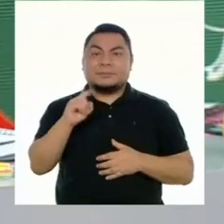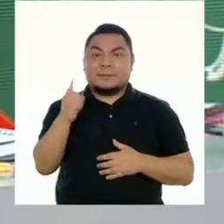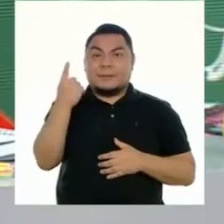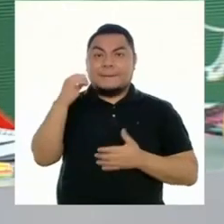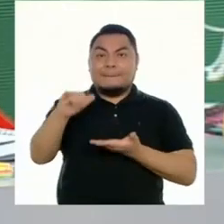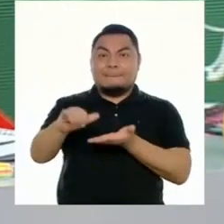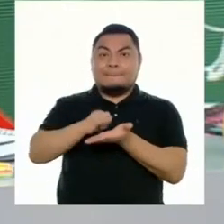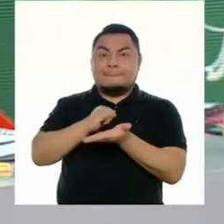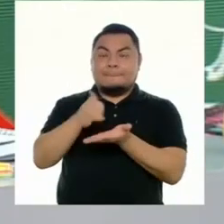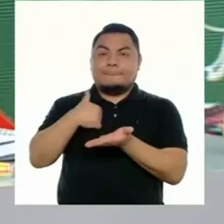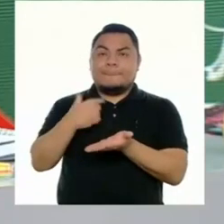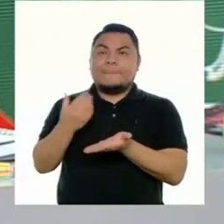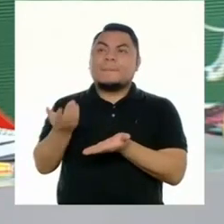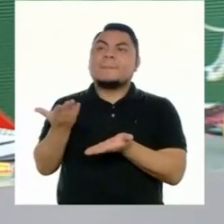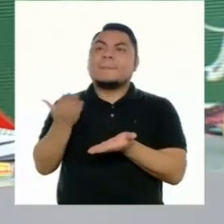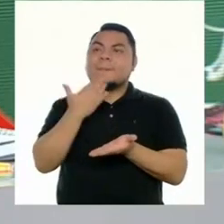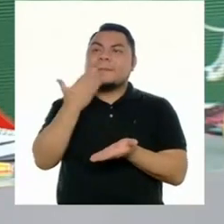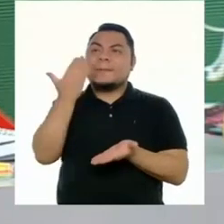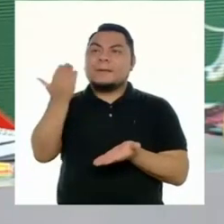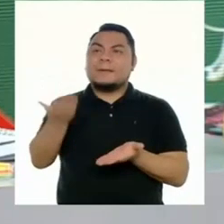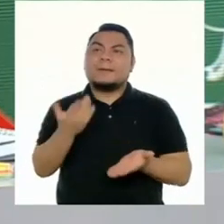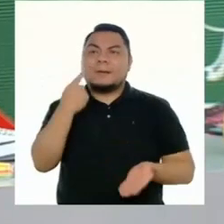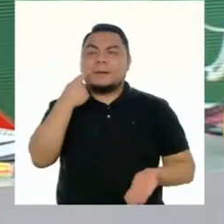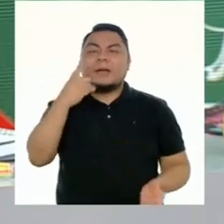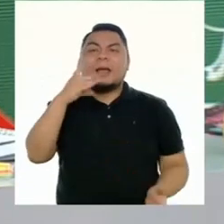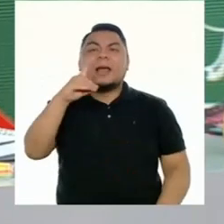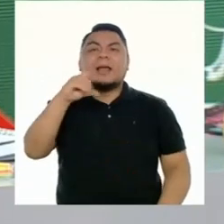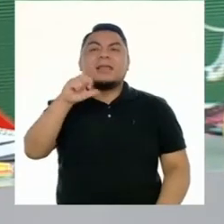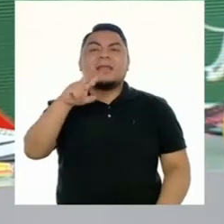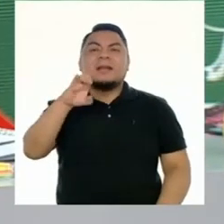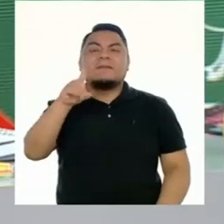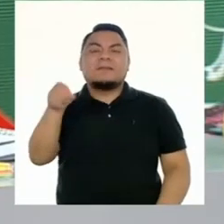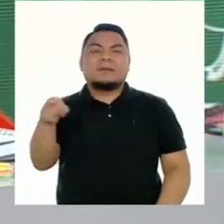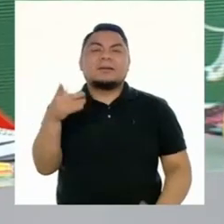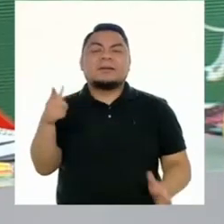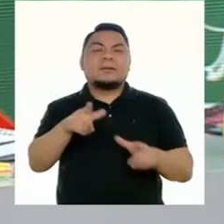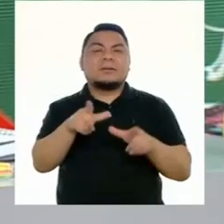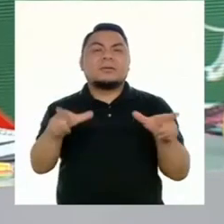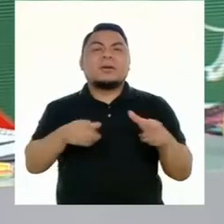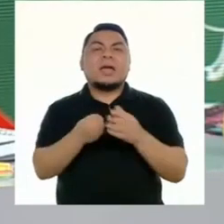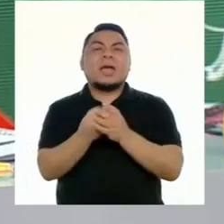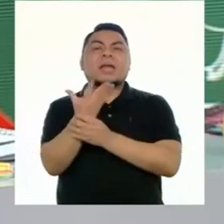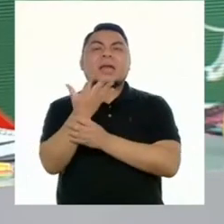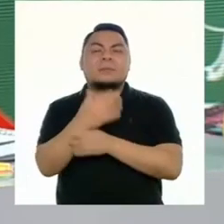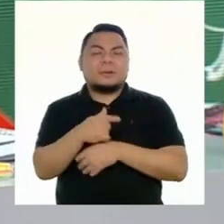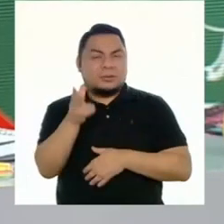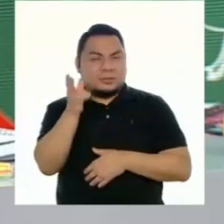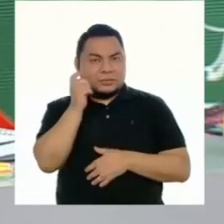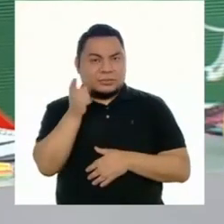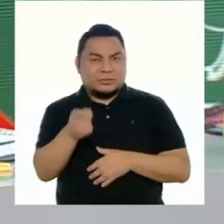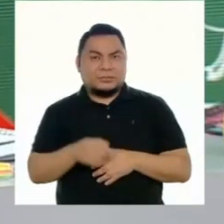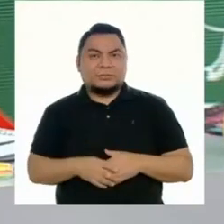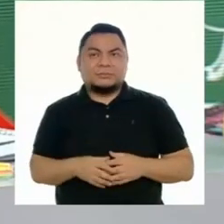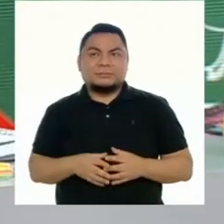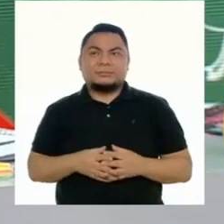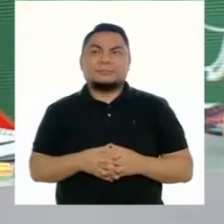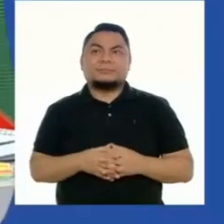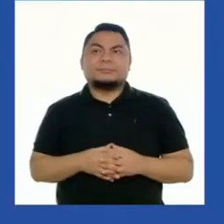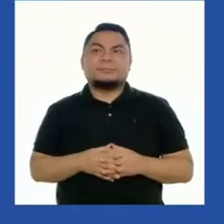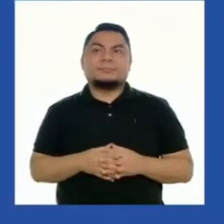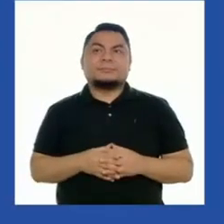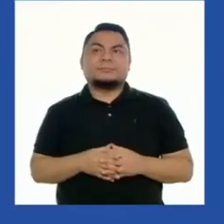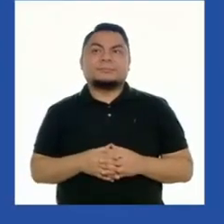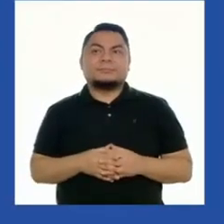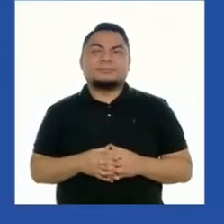el primer mensaje que recibí vino de parte de David, desde la ciudad de Arequipa. Escuchemos.